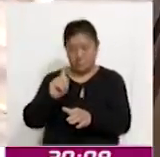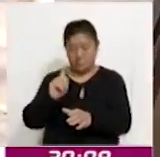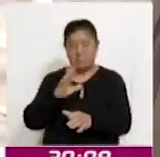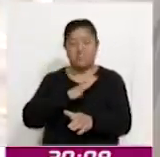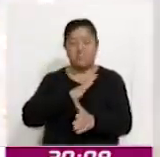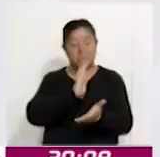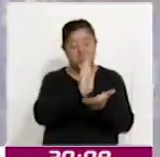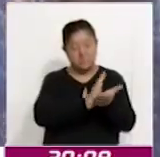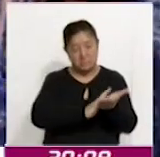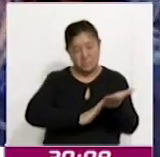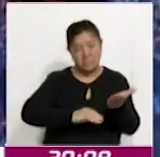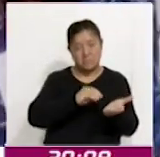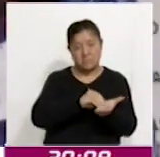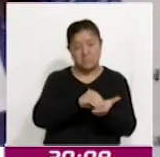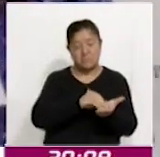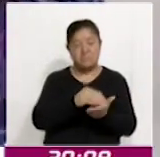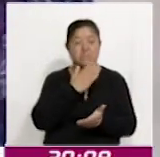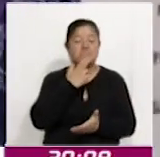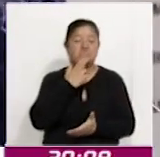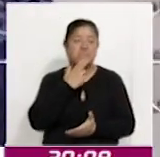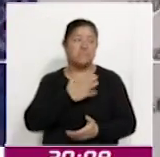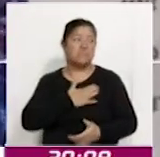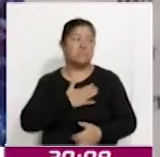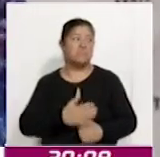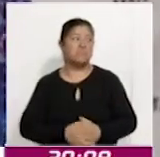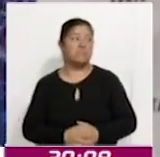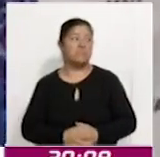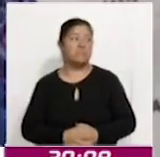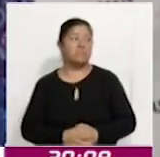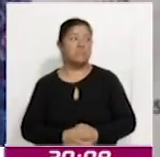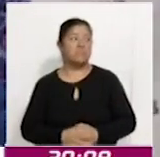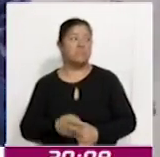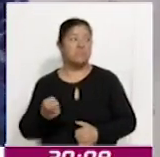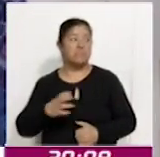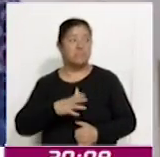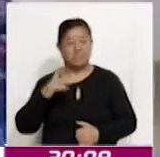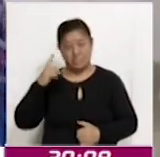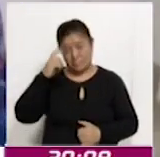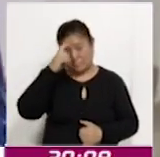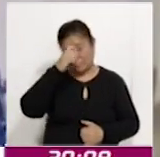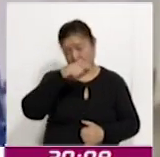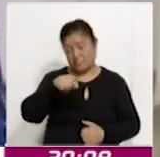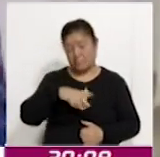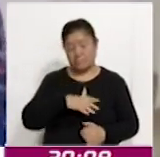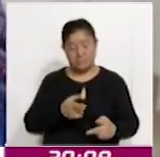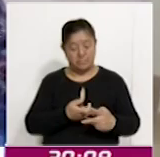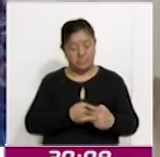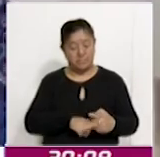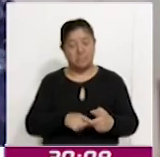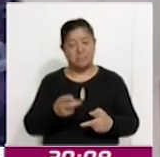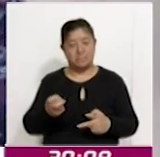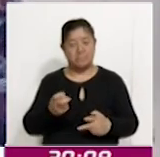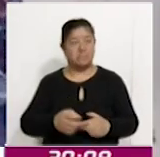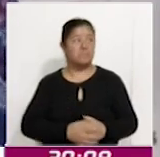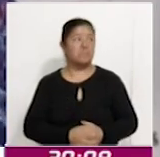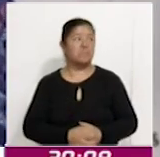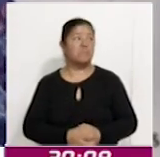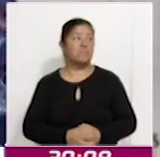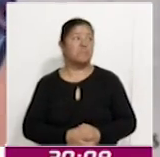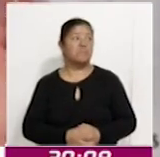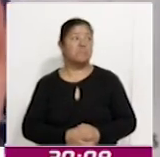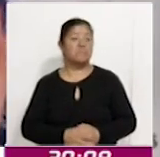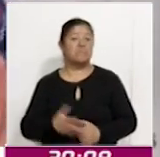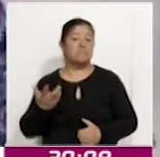de puerco. Es un reto, estamos empezando nuestro emprendimiento. Y hay una propuesta ahorita para